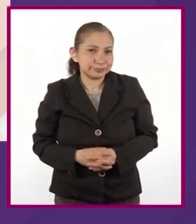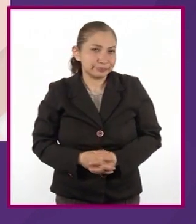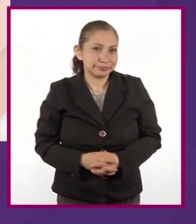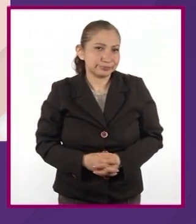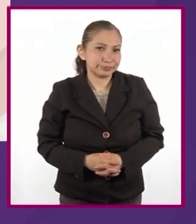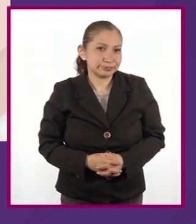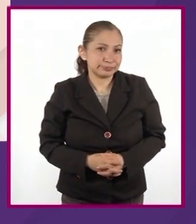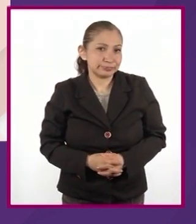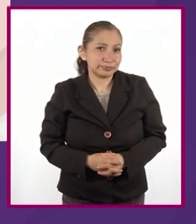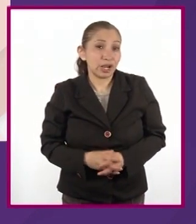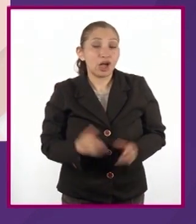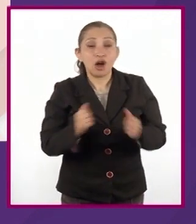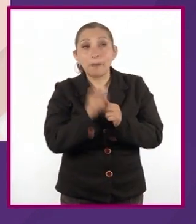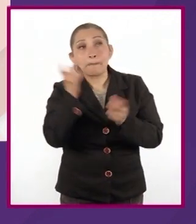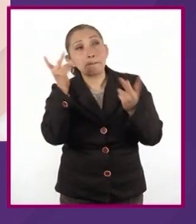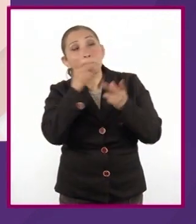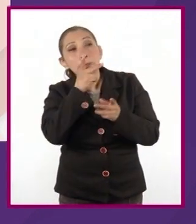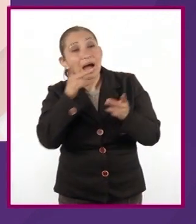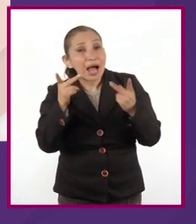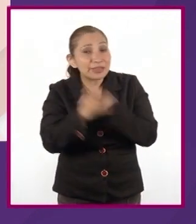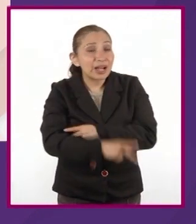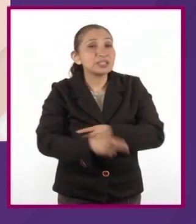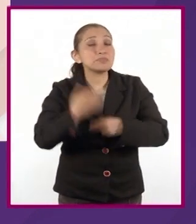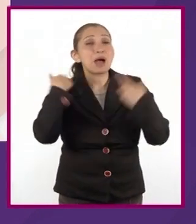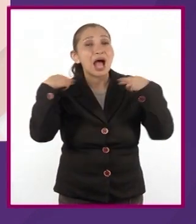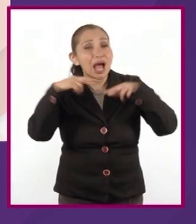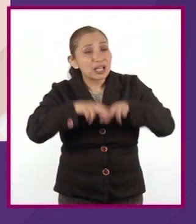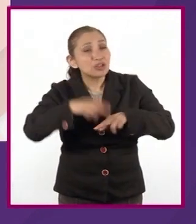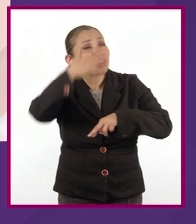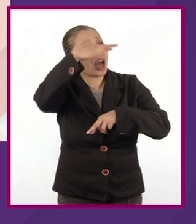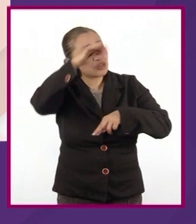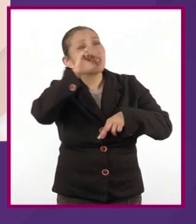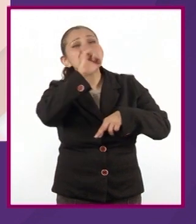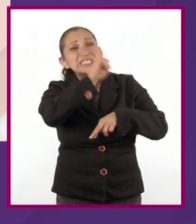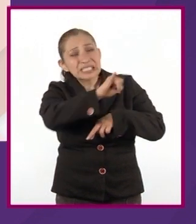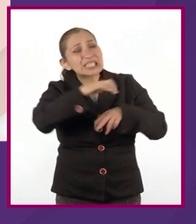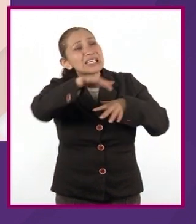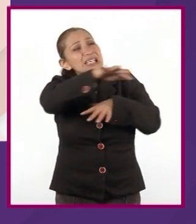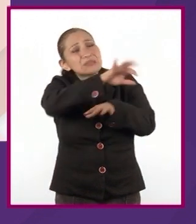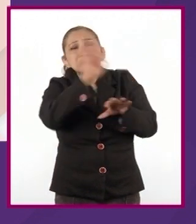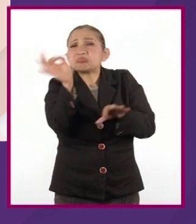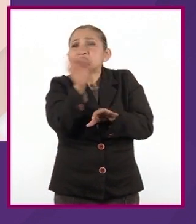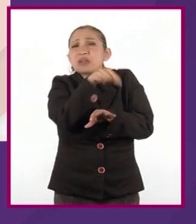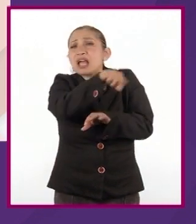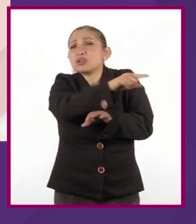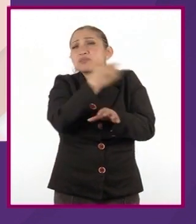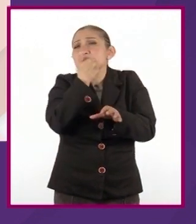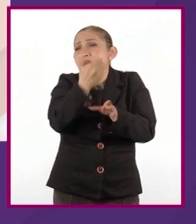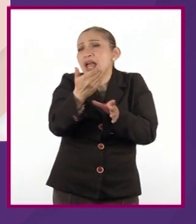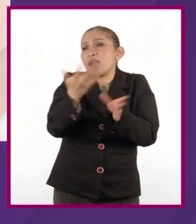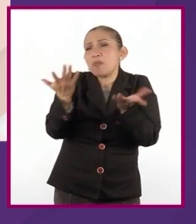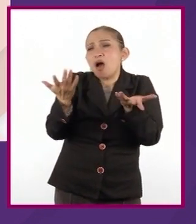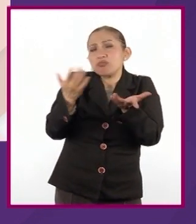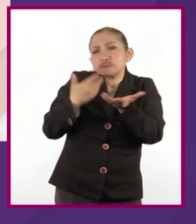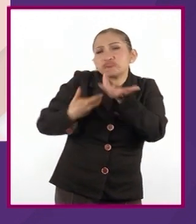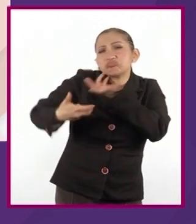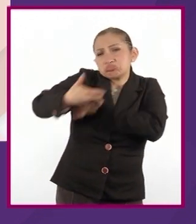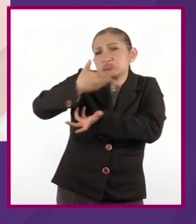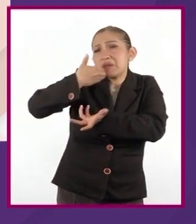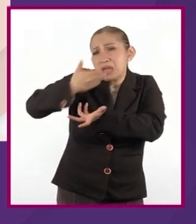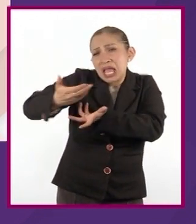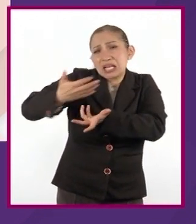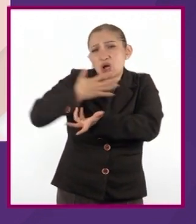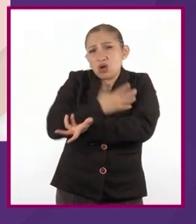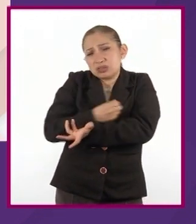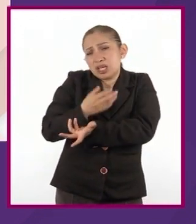Con padres, profesores y demás adultos es posible en el mejor de los casos llevarse razonablemente bien,